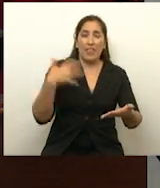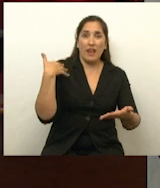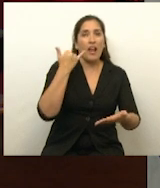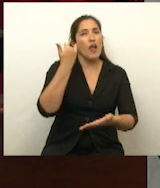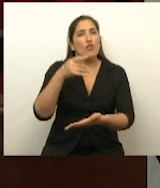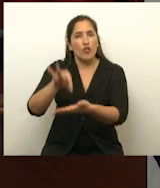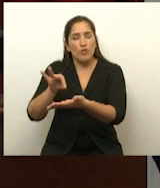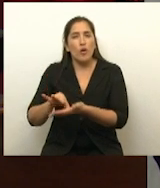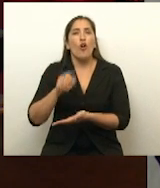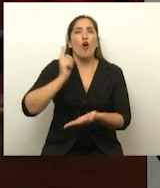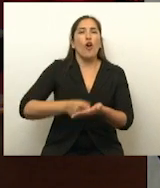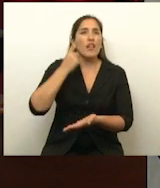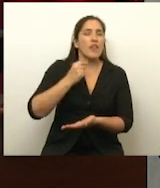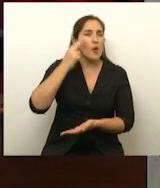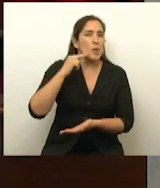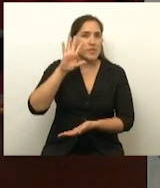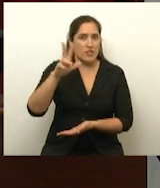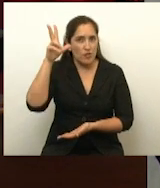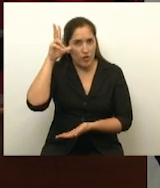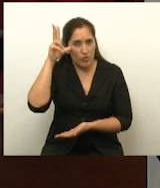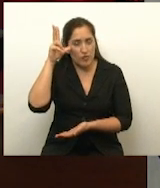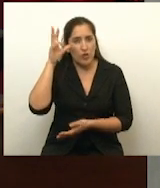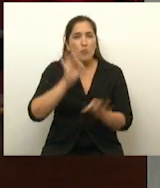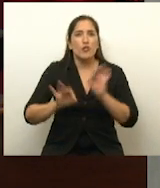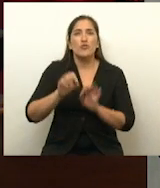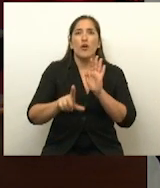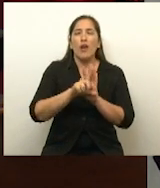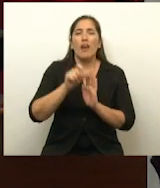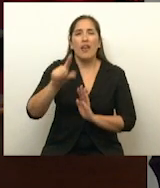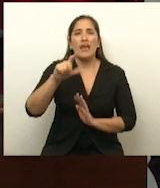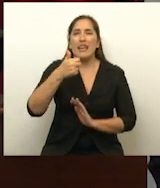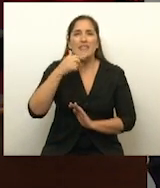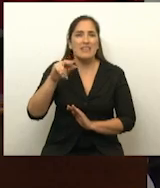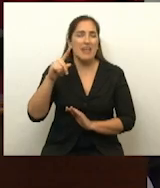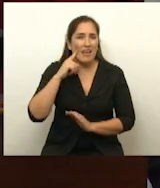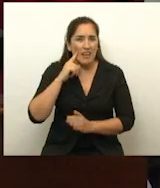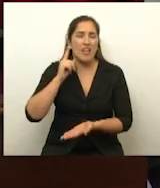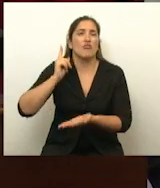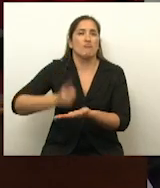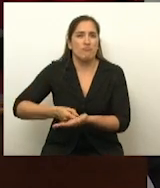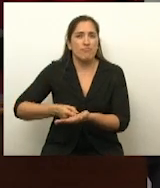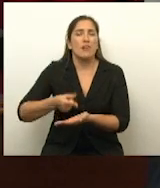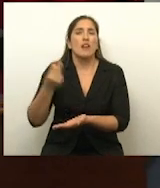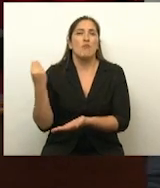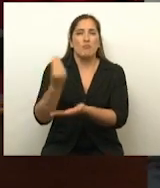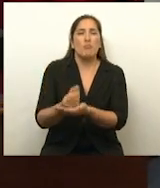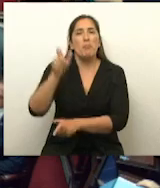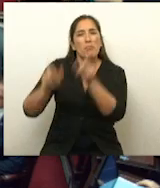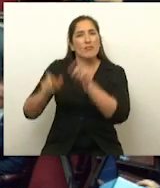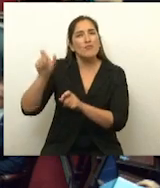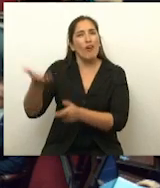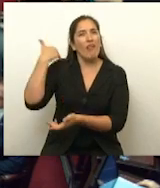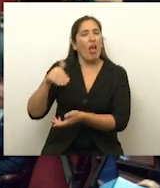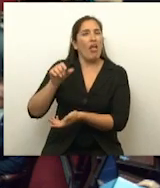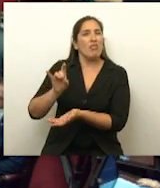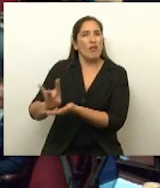958, en forma electrónica. del proyecto de ley del señor Senador Caserio y otros por el que se dispone la reincorporación de los trabajadores exanteados en la